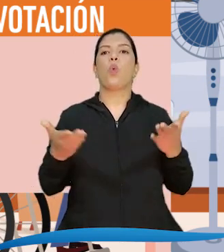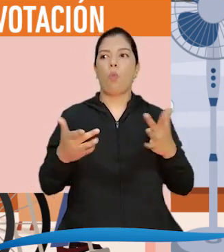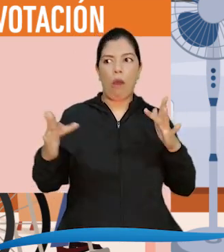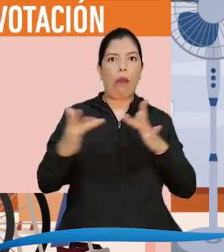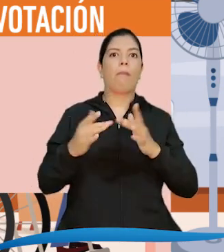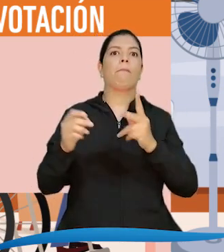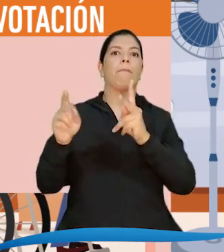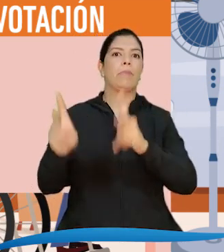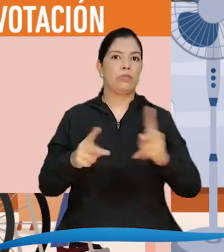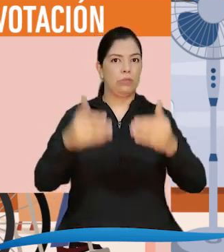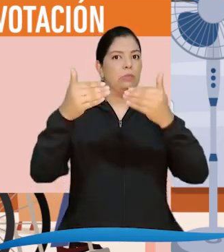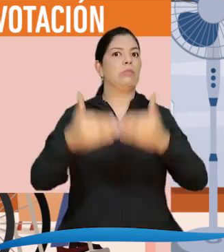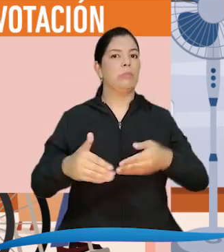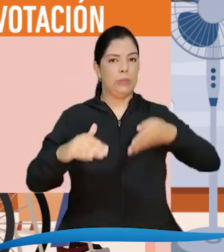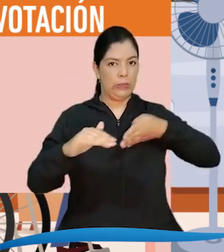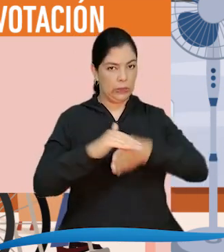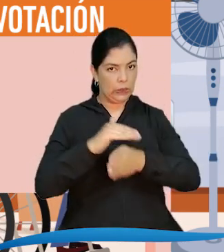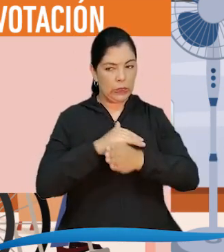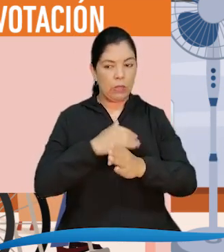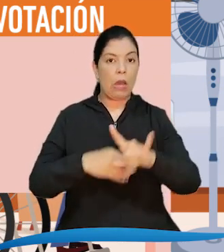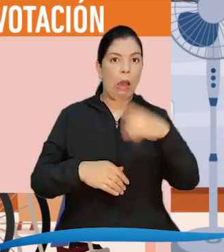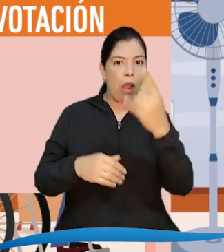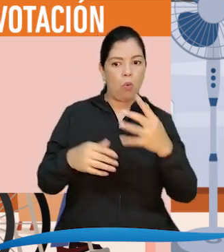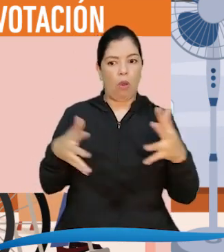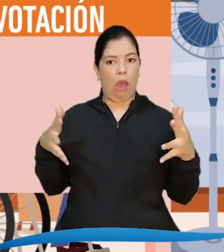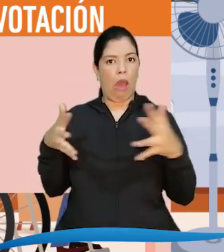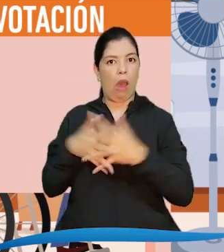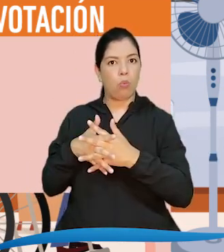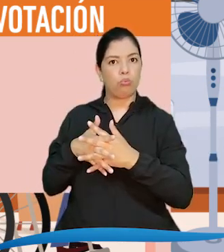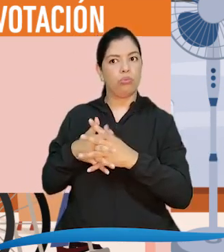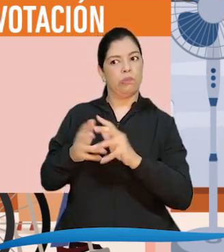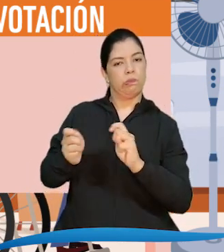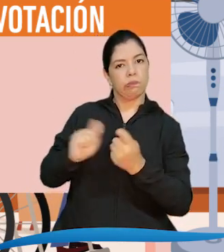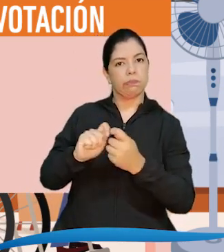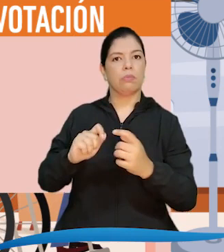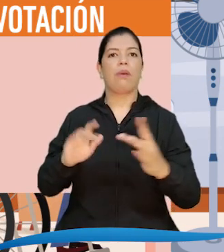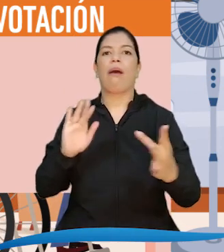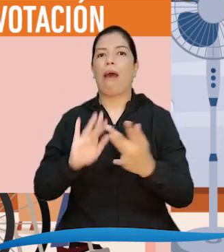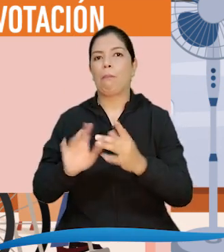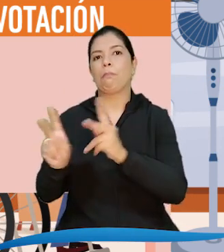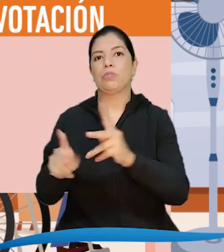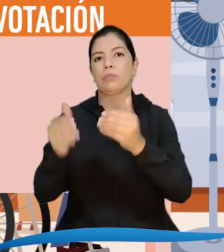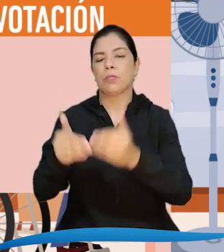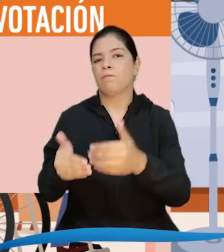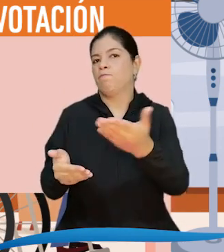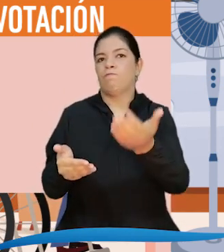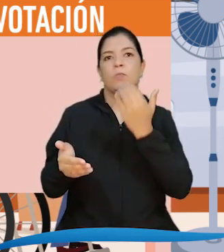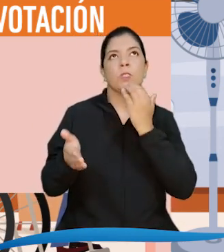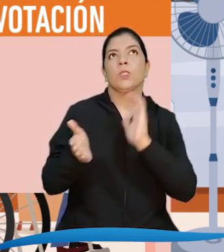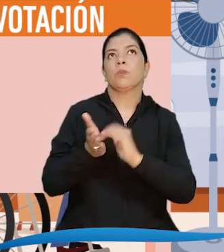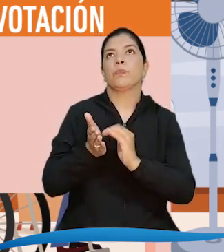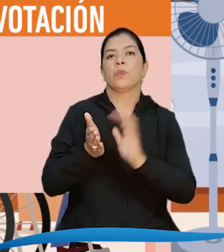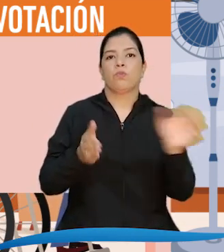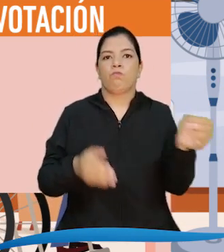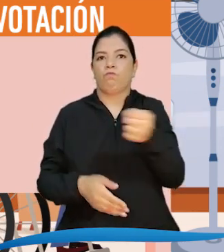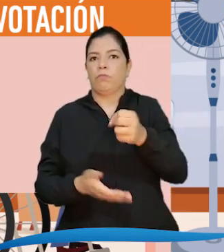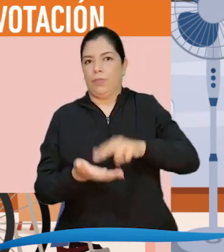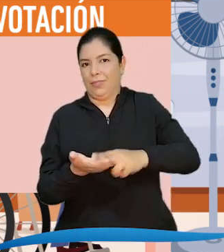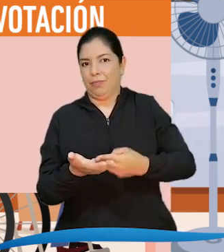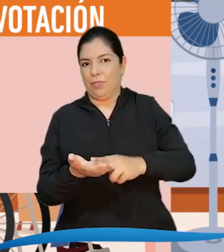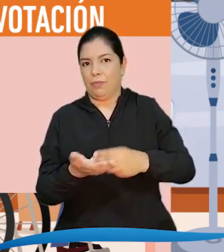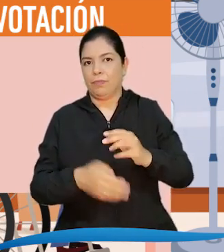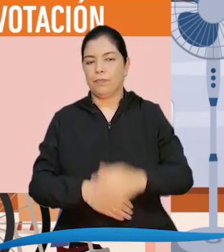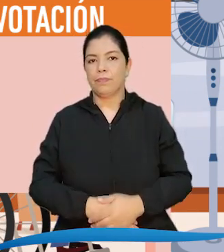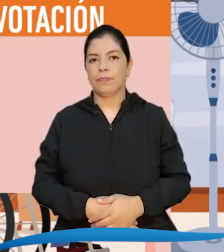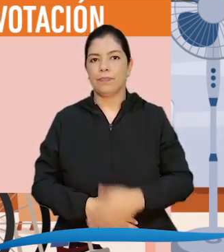con discapacidad Y considerar los ajustes razonables que sean necesarios Por ejemplo, intérprete de lengua de señas